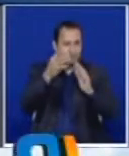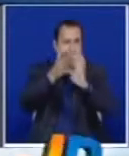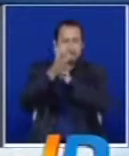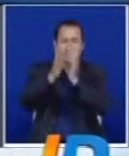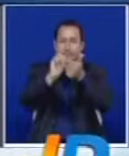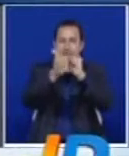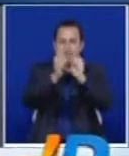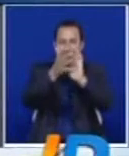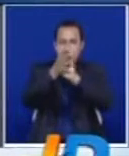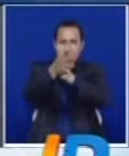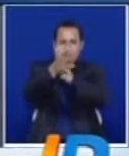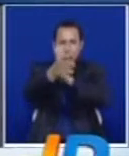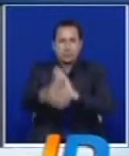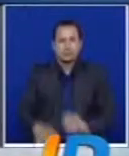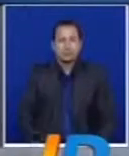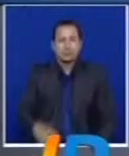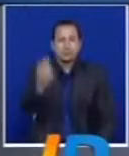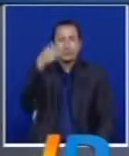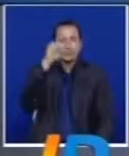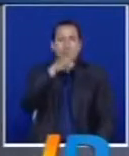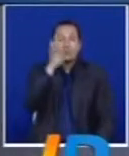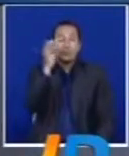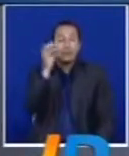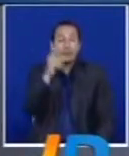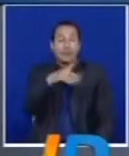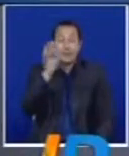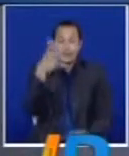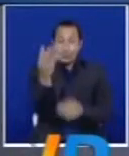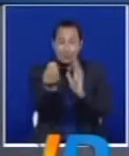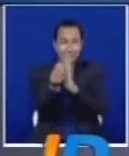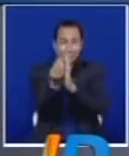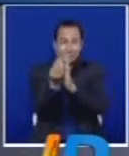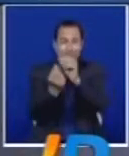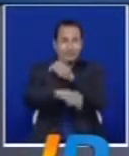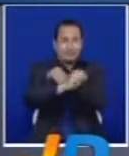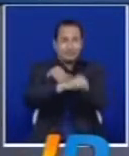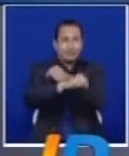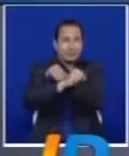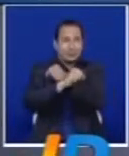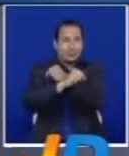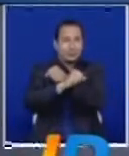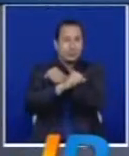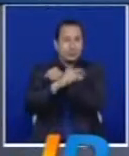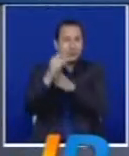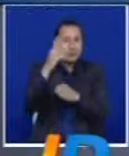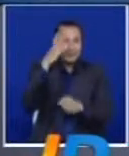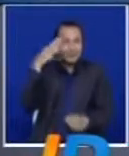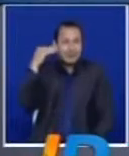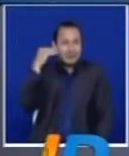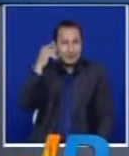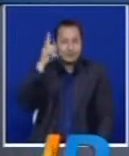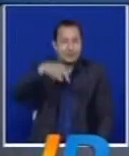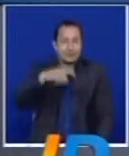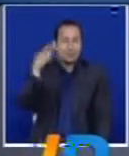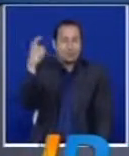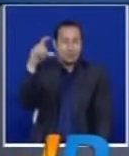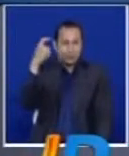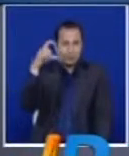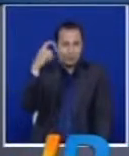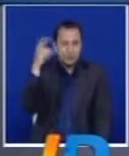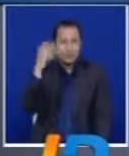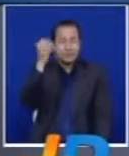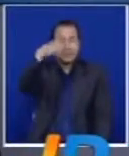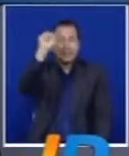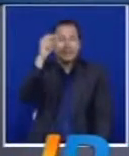información deportiva. Ganó el Quindío, hace 11 meses no ganaba en Armenia, empató el Junior con Cúcuta, ganó Nacional,